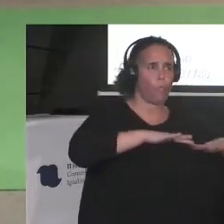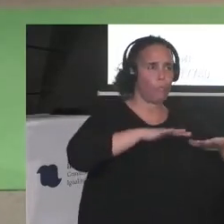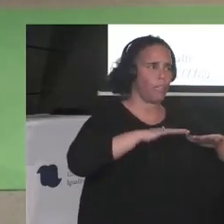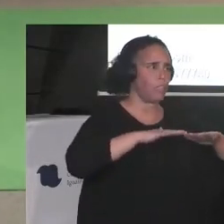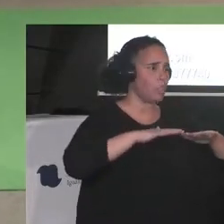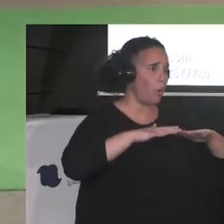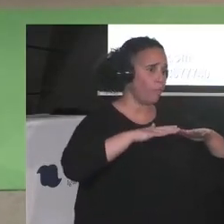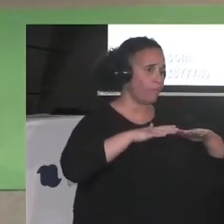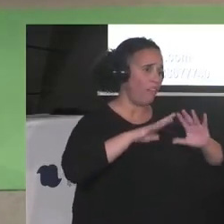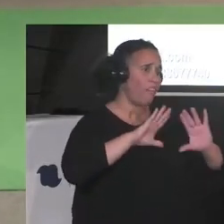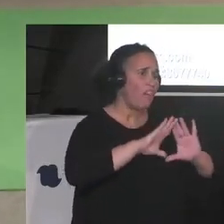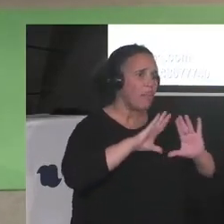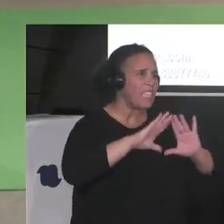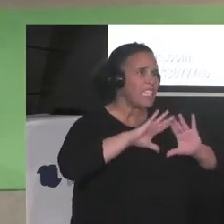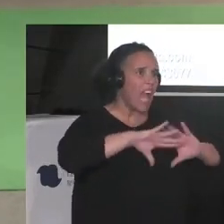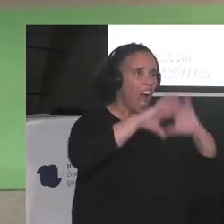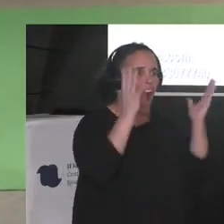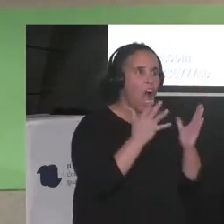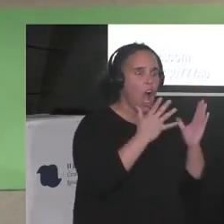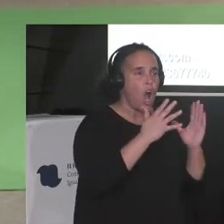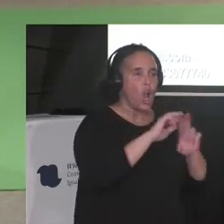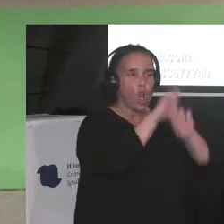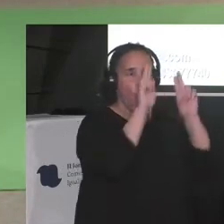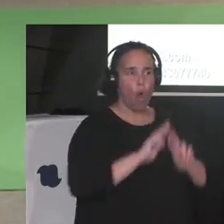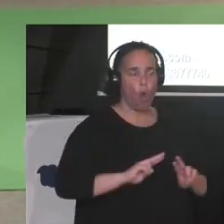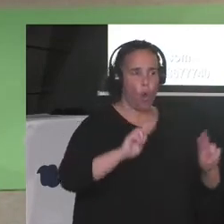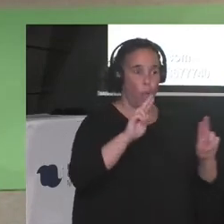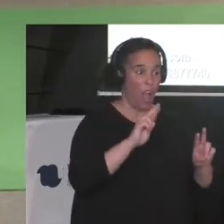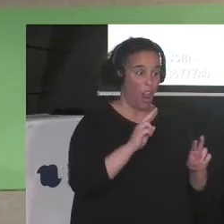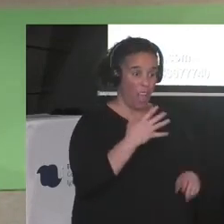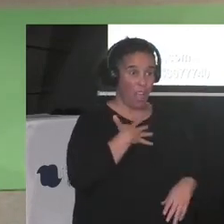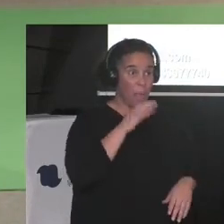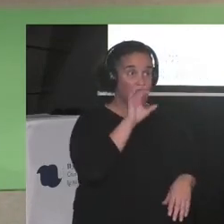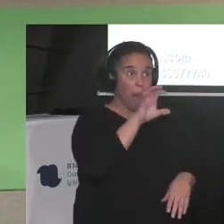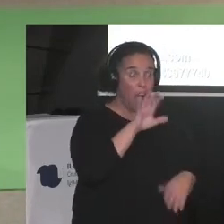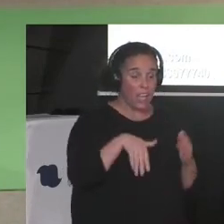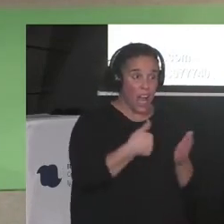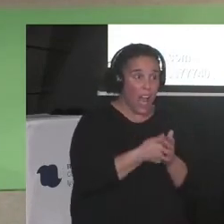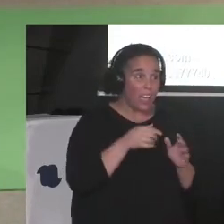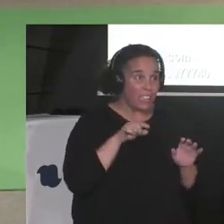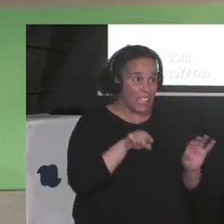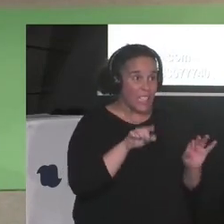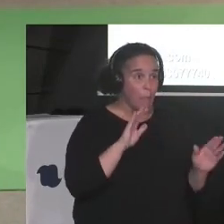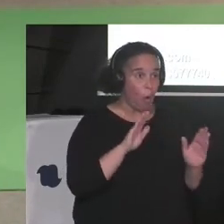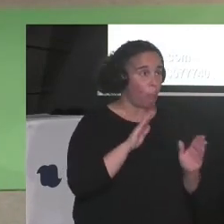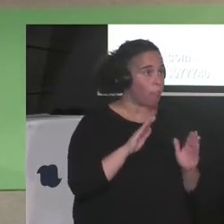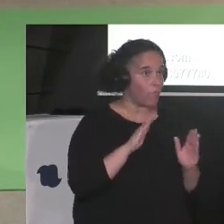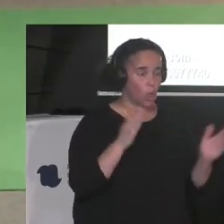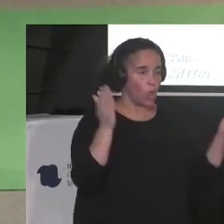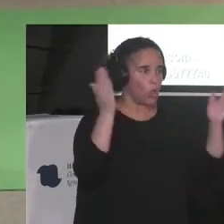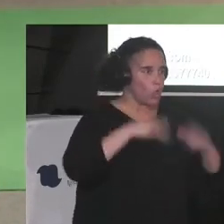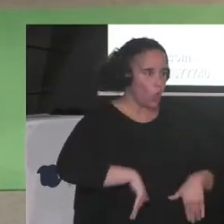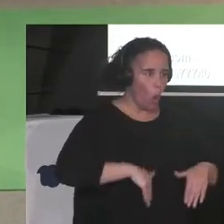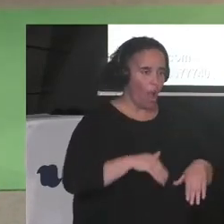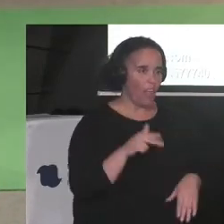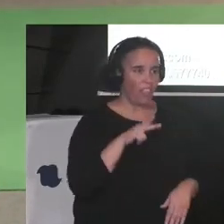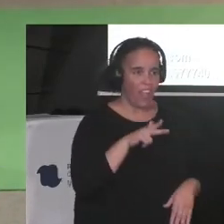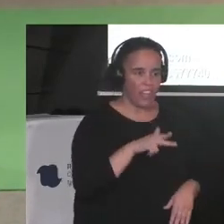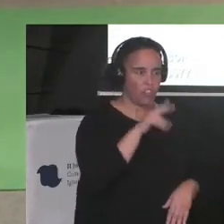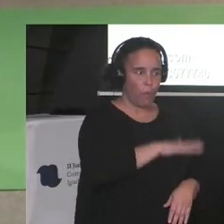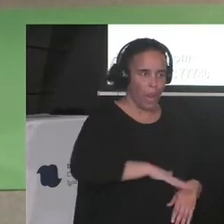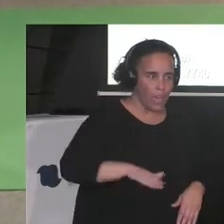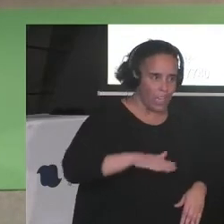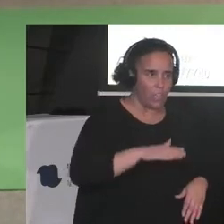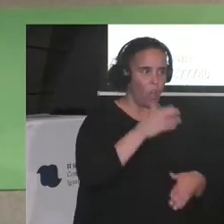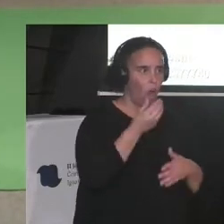Hasta ese momento no había en mi país ni justicia para las mujeres y niñas, ni aborto legal, ni matrimonio igualitario, ni ley de